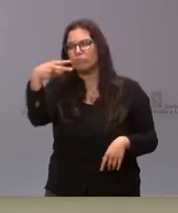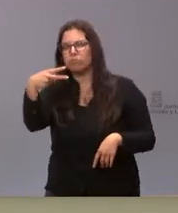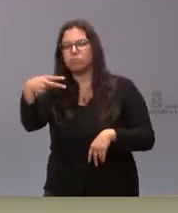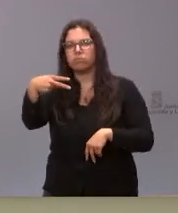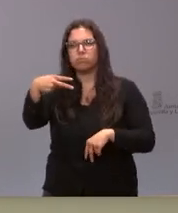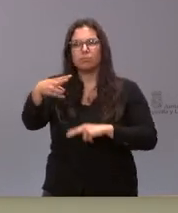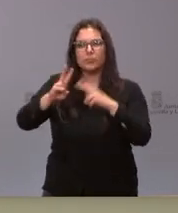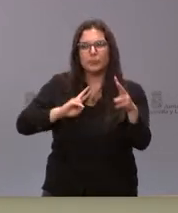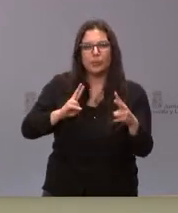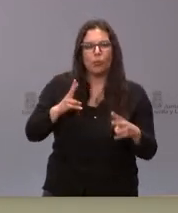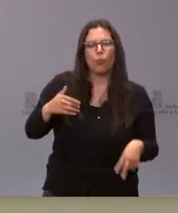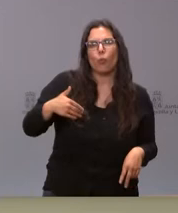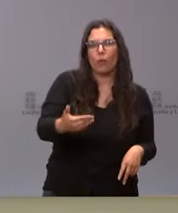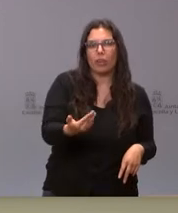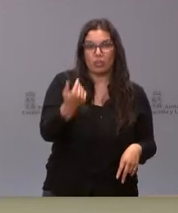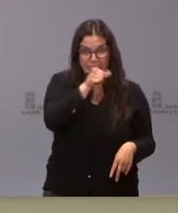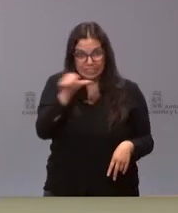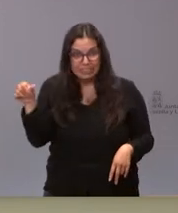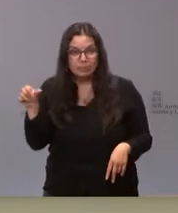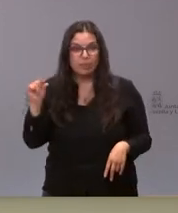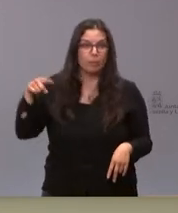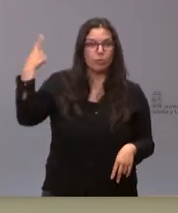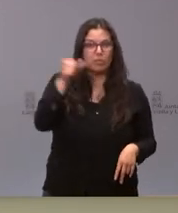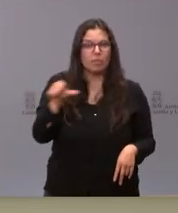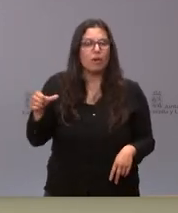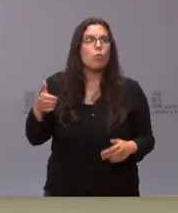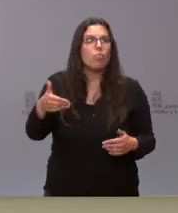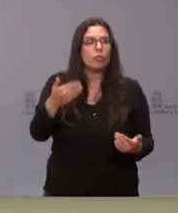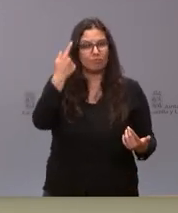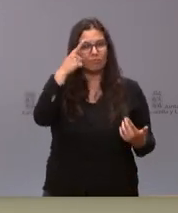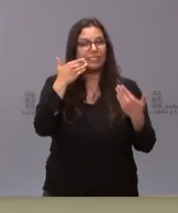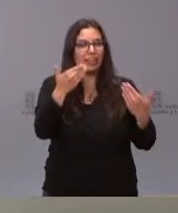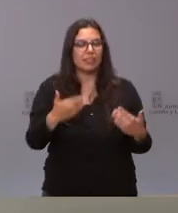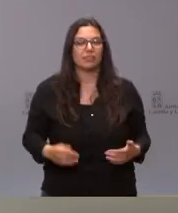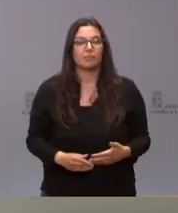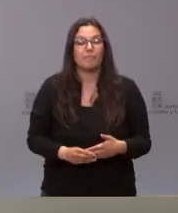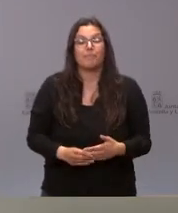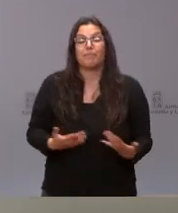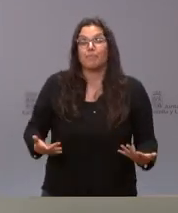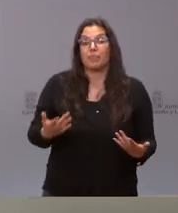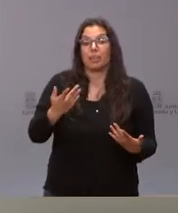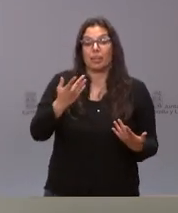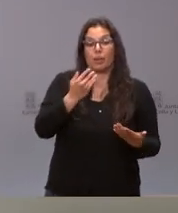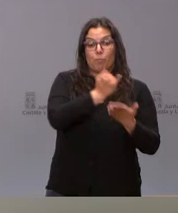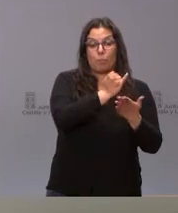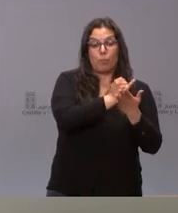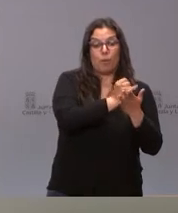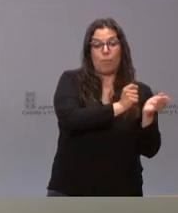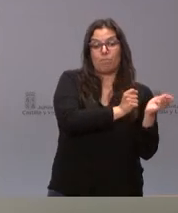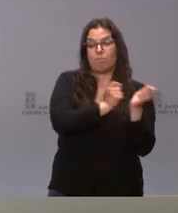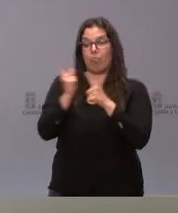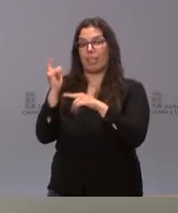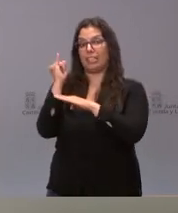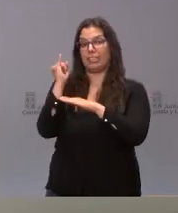saber lo sabremos esta semana la semana que viene gracias pues las muestras han sido enviadas a Majala Onda el